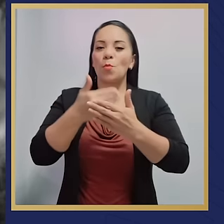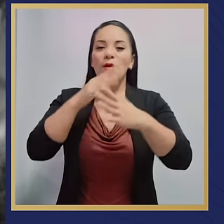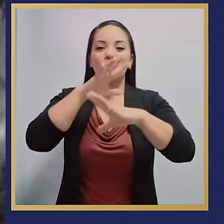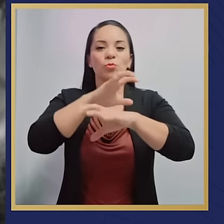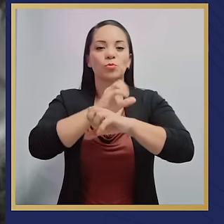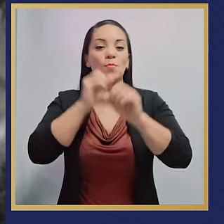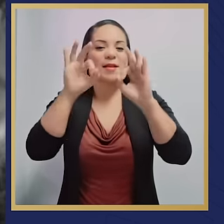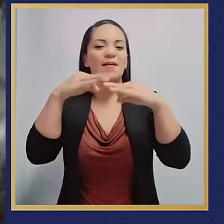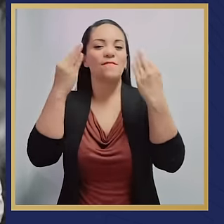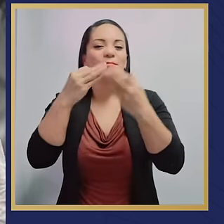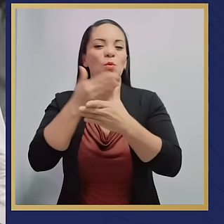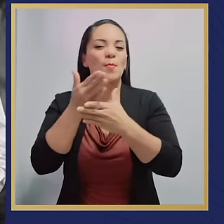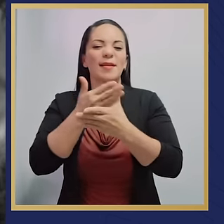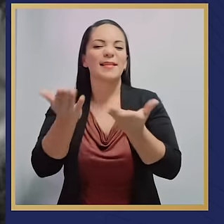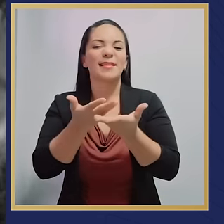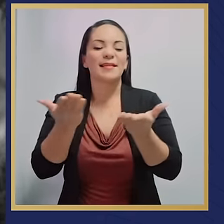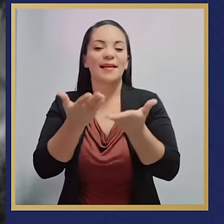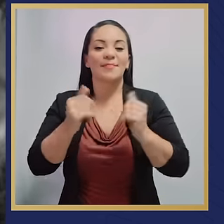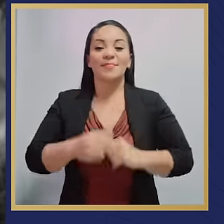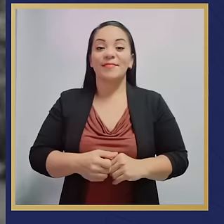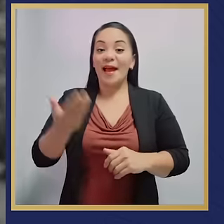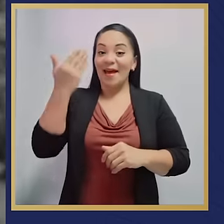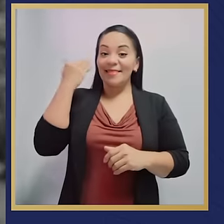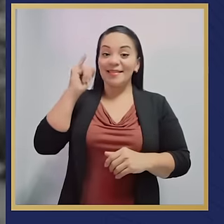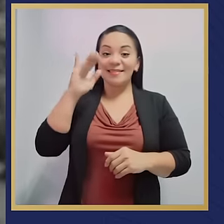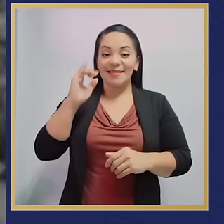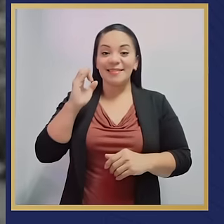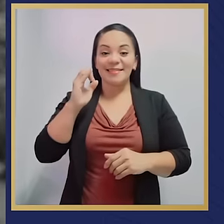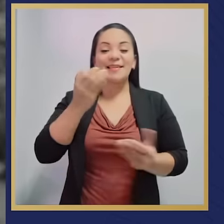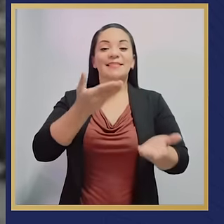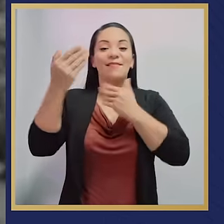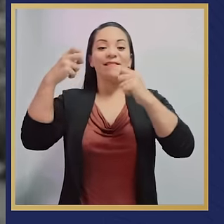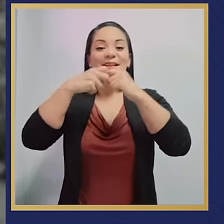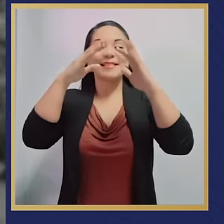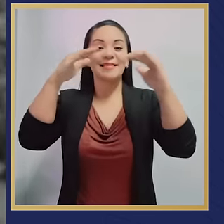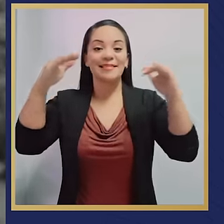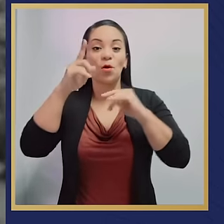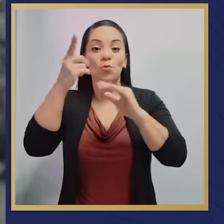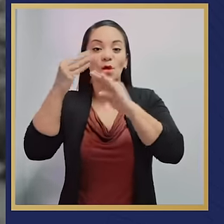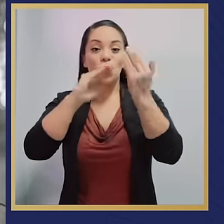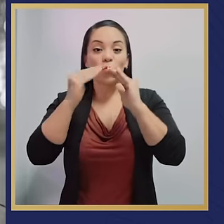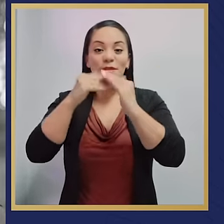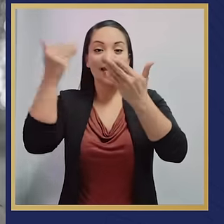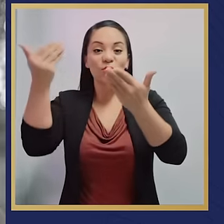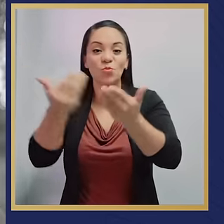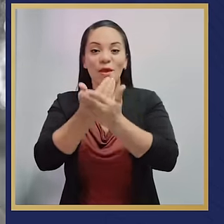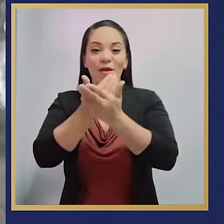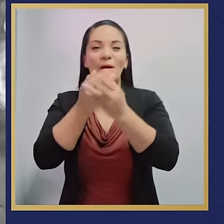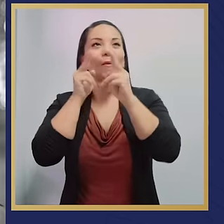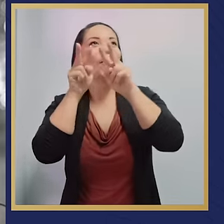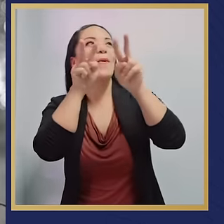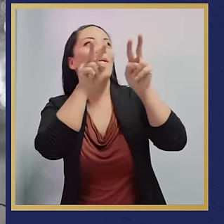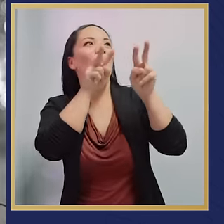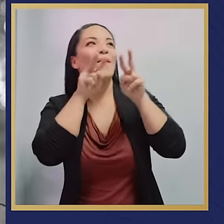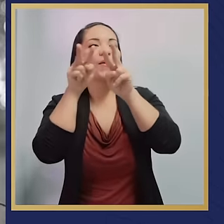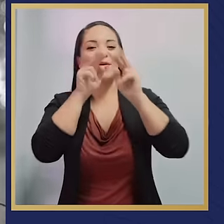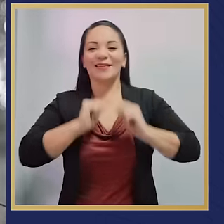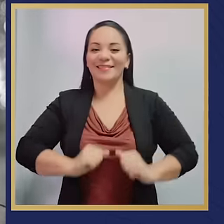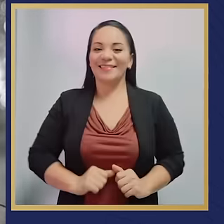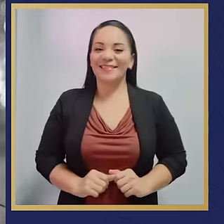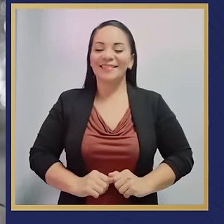era cuando el ICE lograba llevar electricidad a una comunidad nueva. Para los